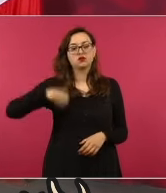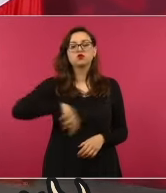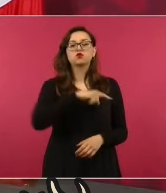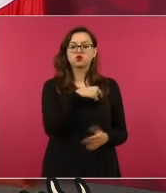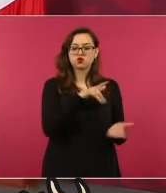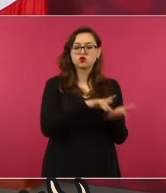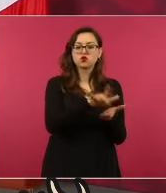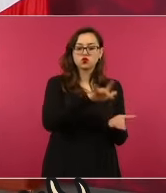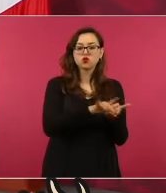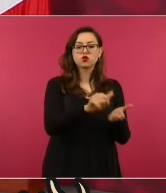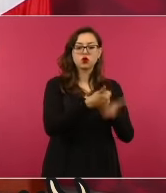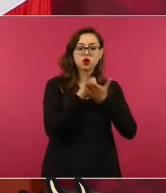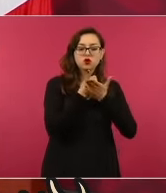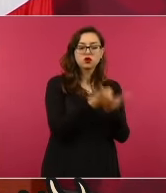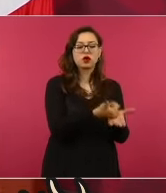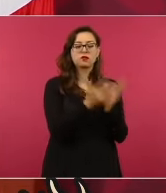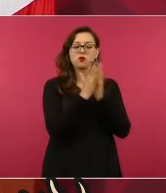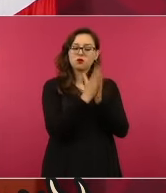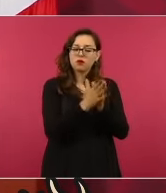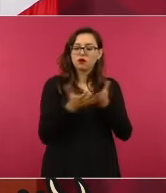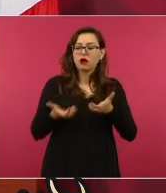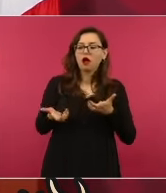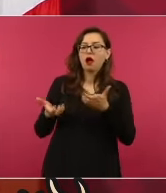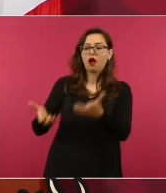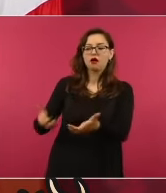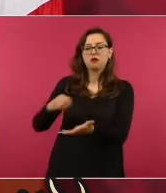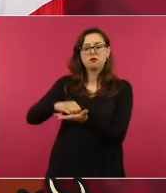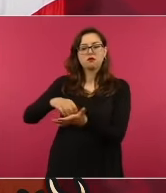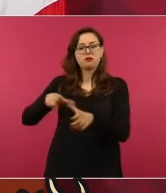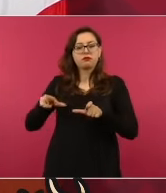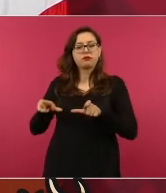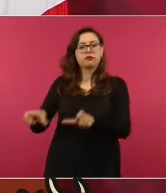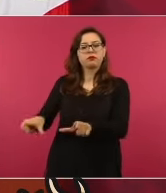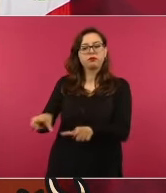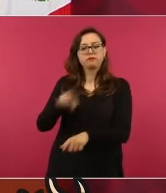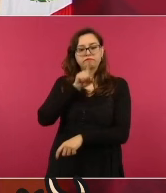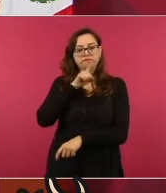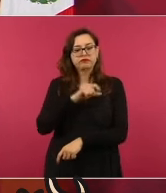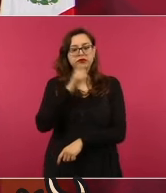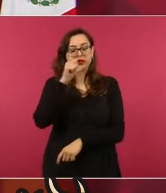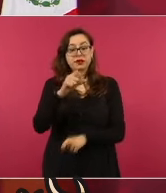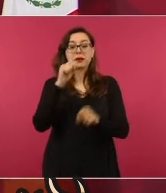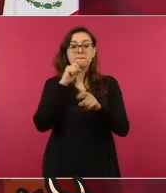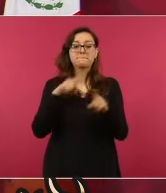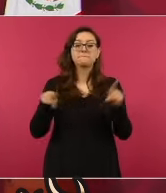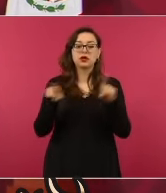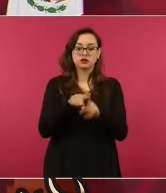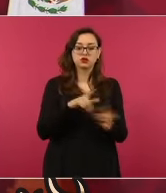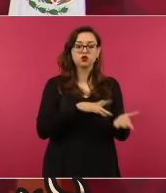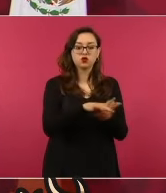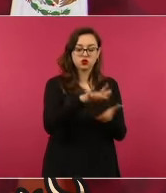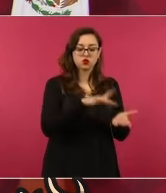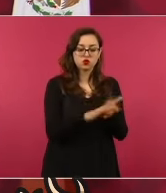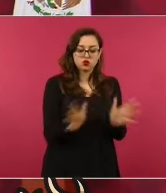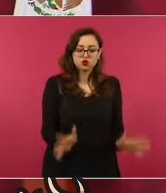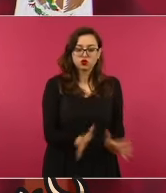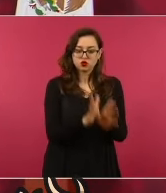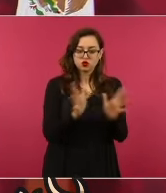bloqueen y que se les entregue un apoyo a las comunidades